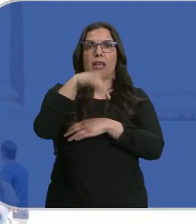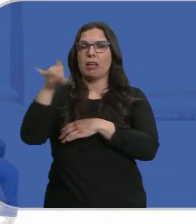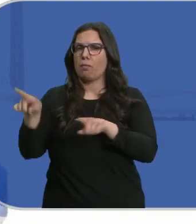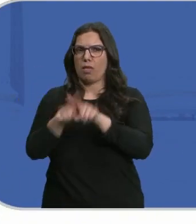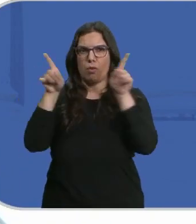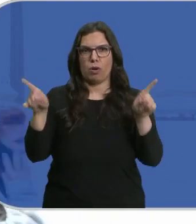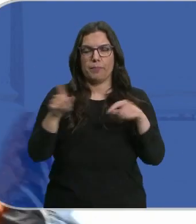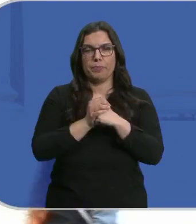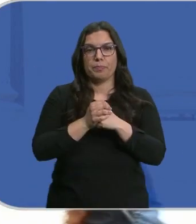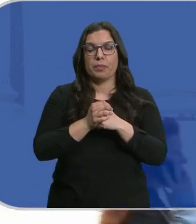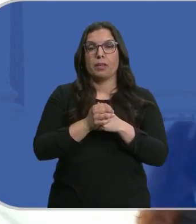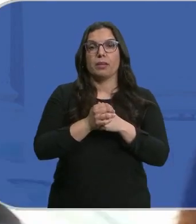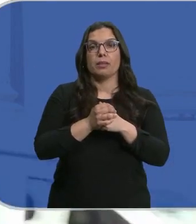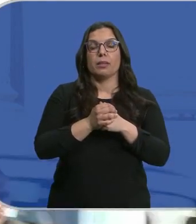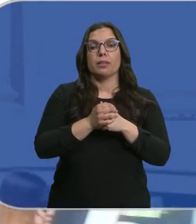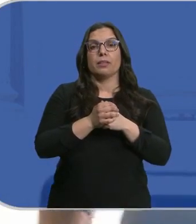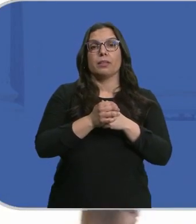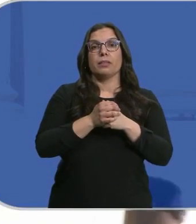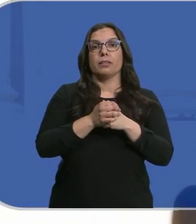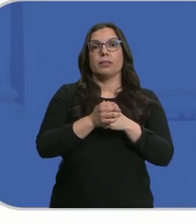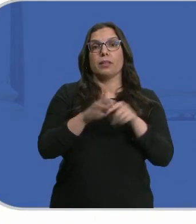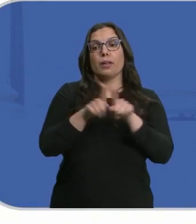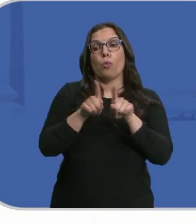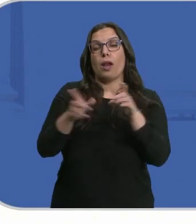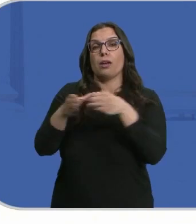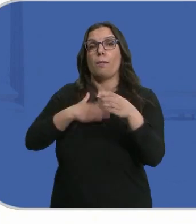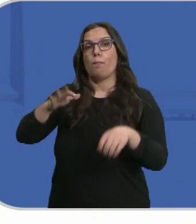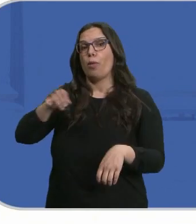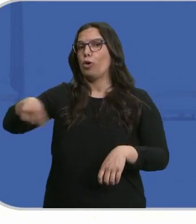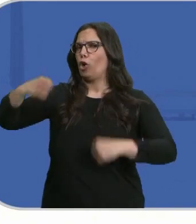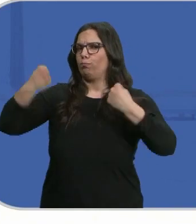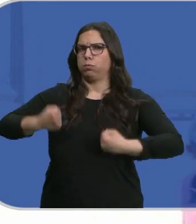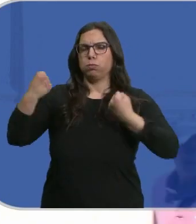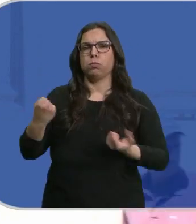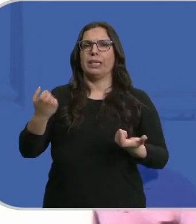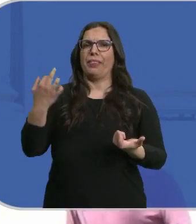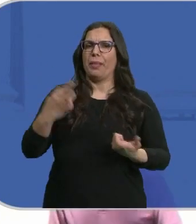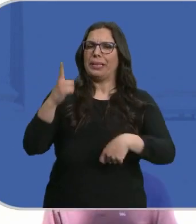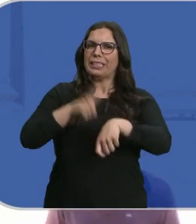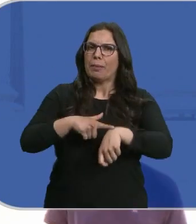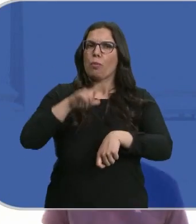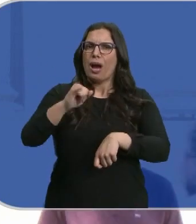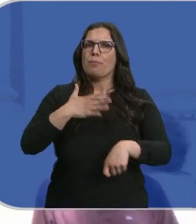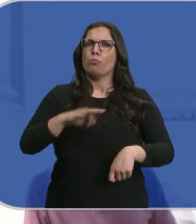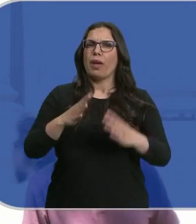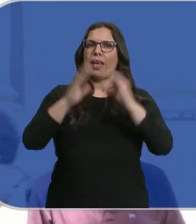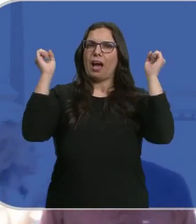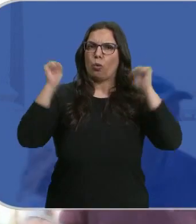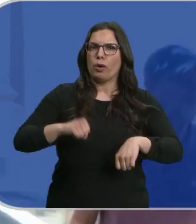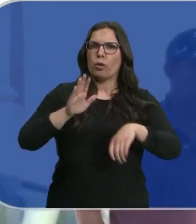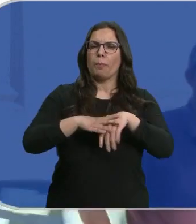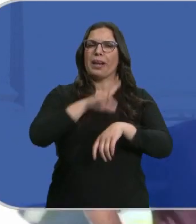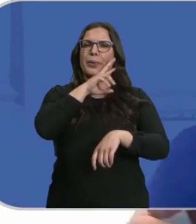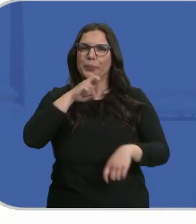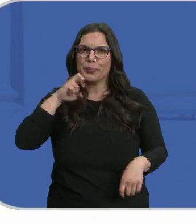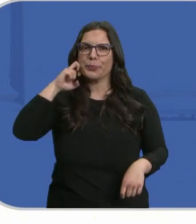que la respalde. No parece que ese vaya a ser el modelo, el borado, que siguen insistiendo en que hay tiempo para alcanzar un acuerdo que preserve